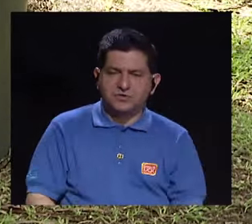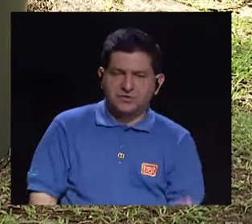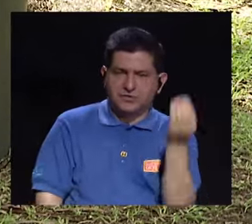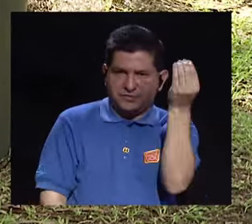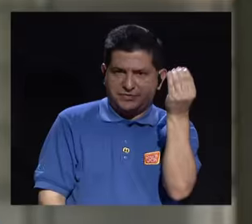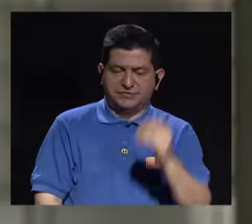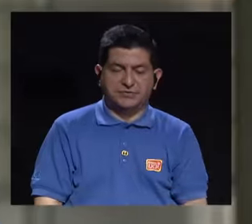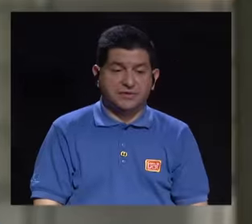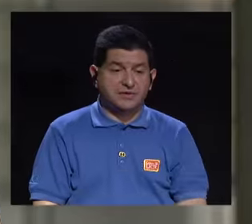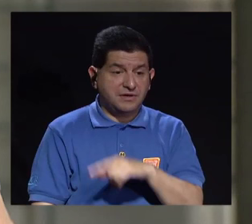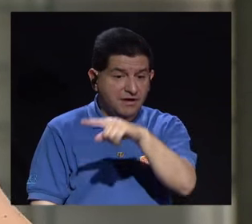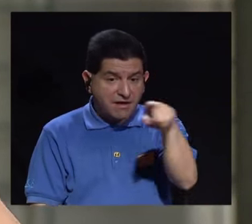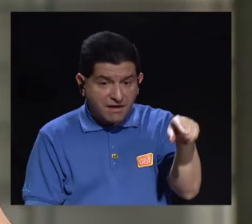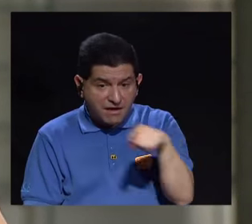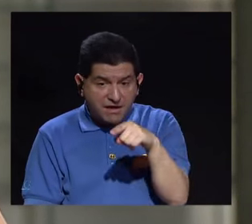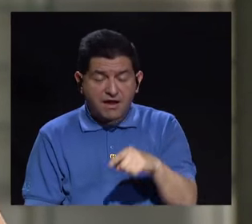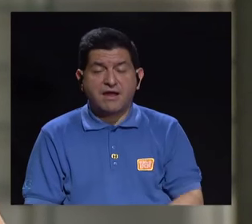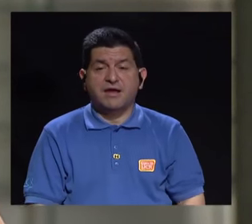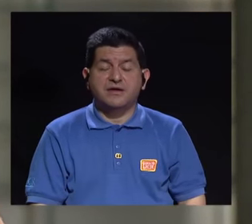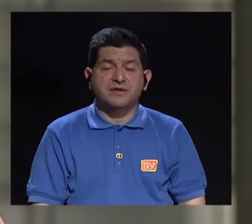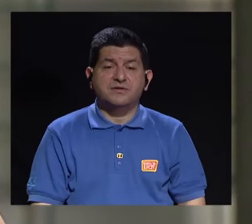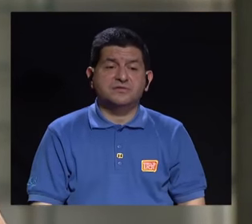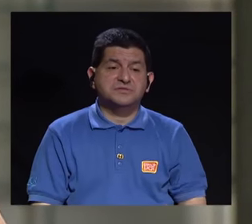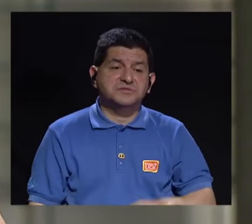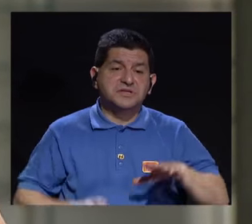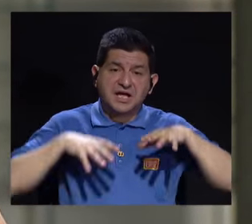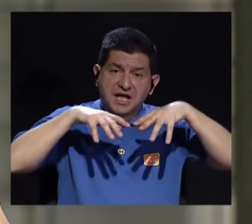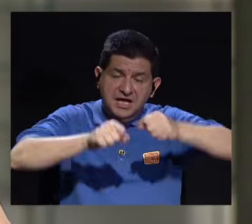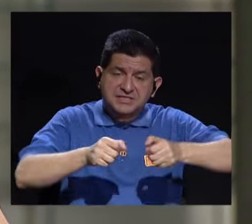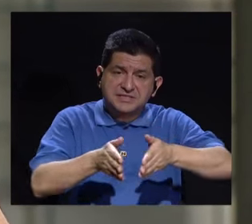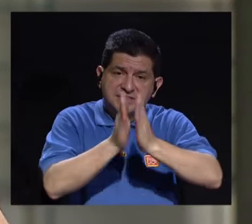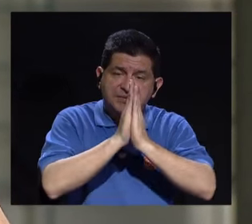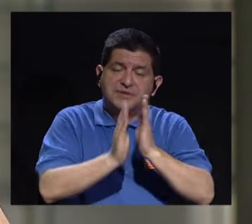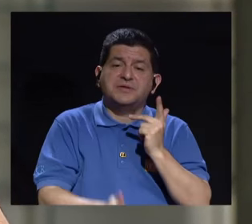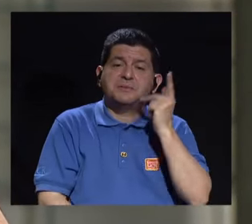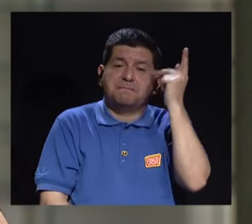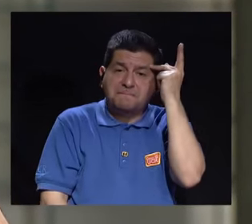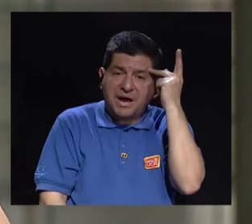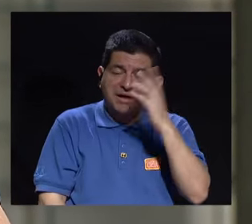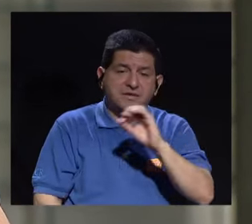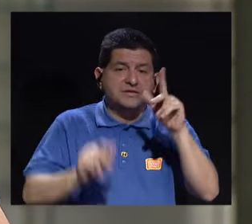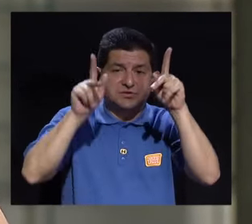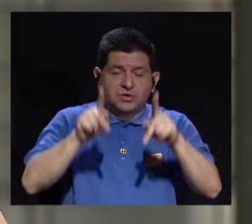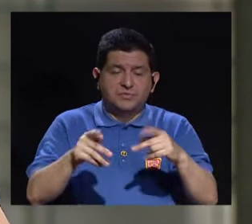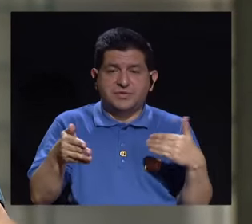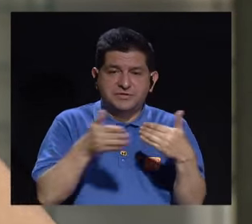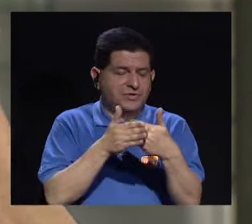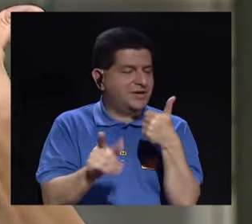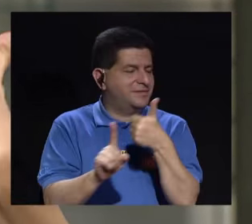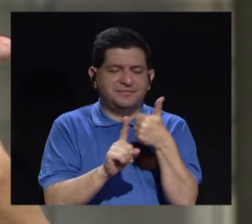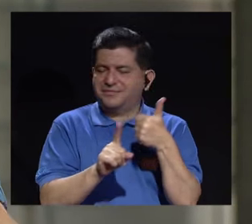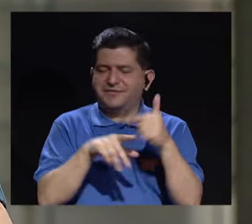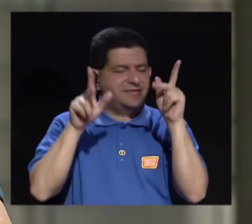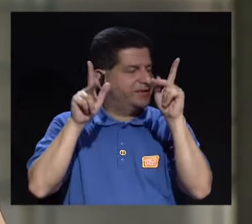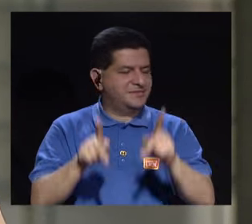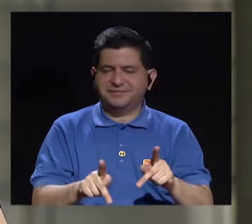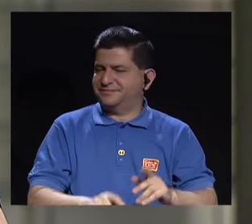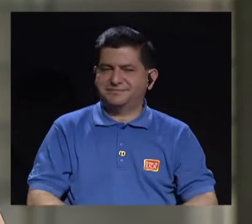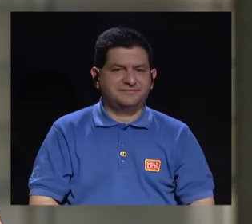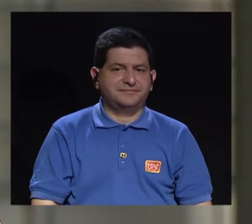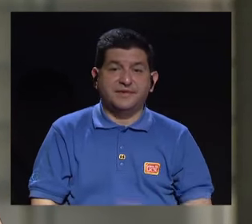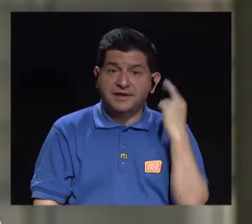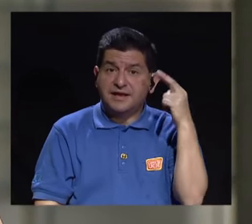adolescente, los que más suelen recurrir a la consulta son los padres o los que están cercanos, no es la misma persona